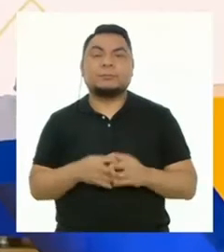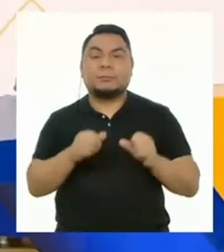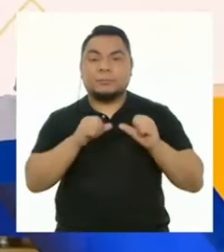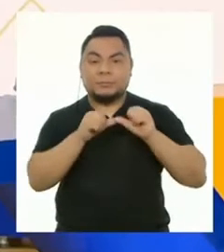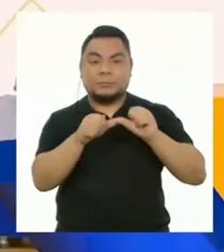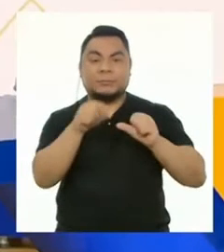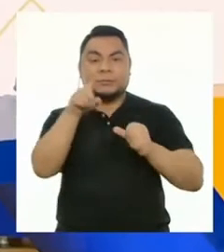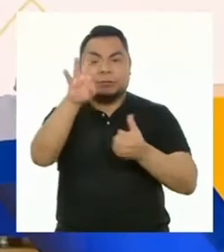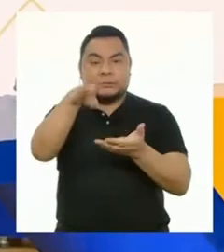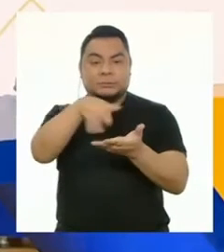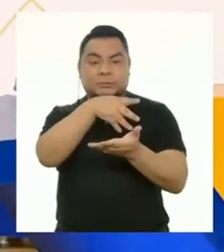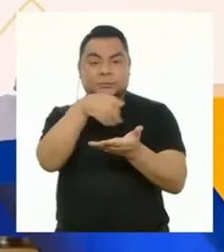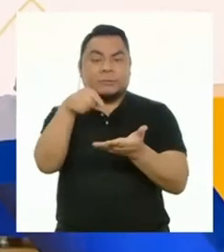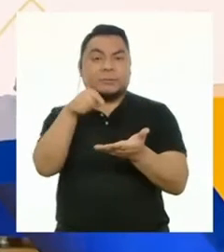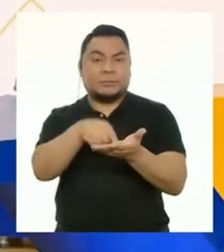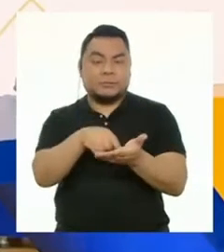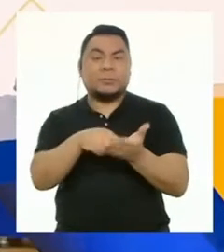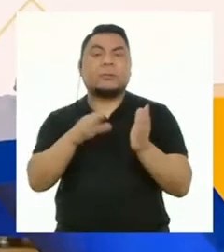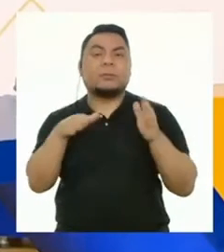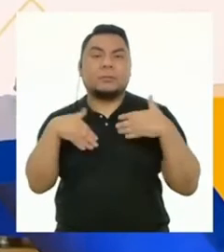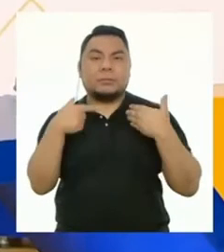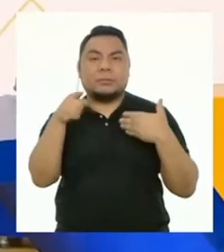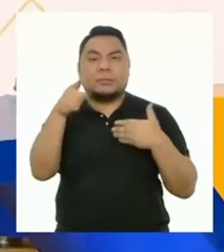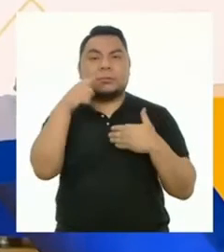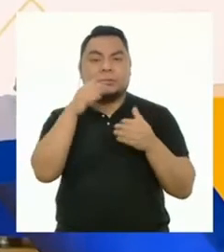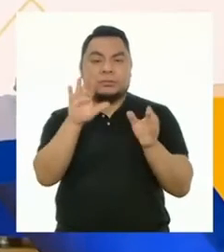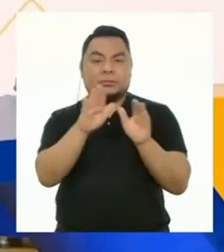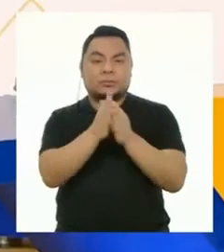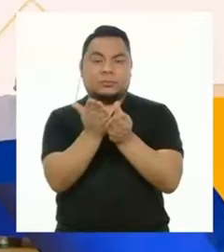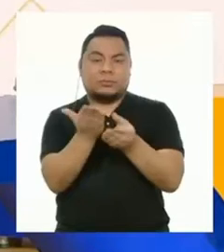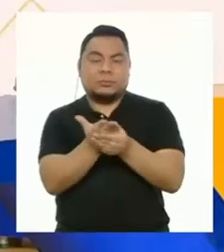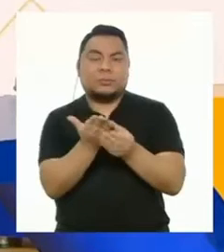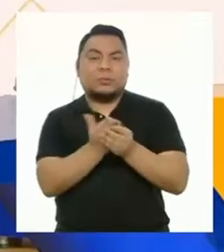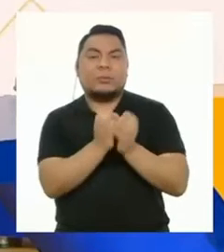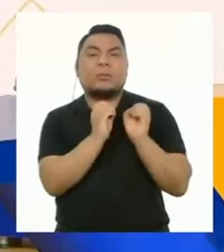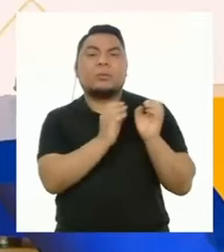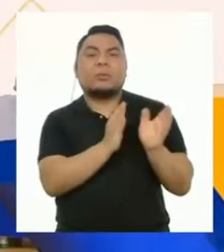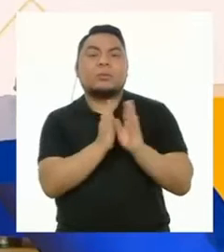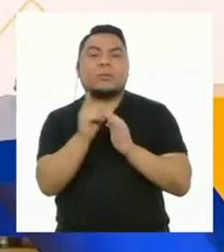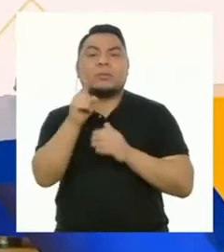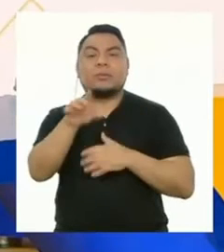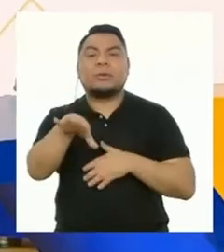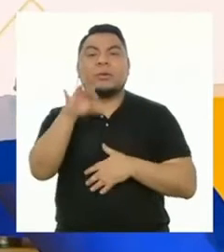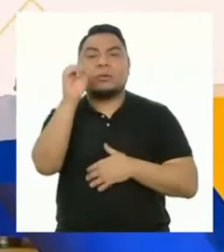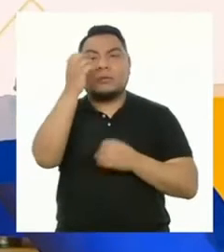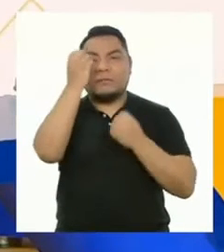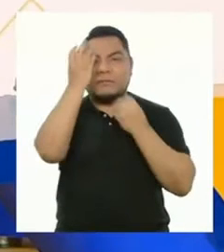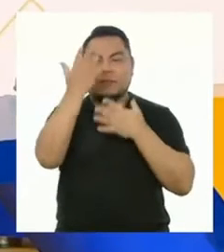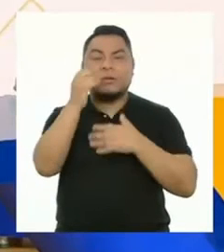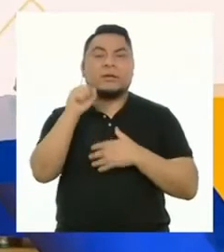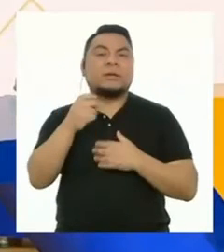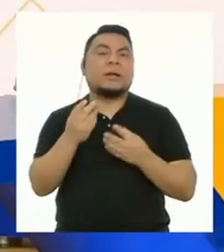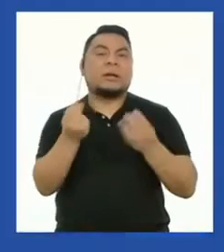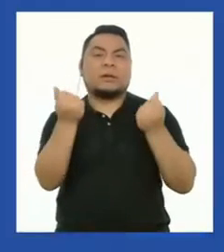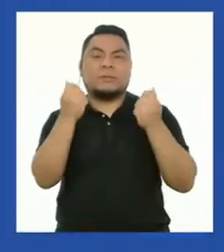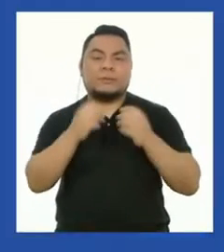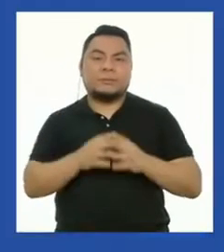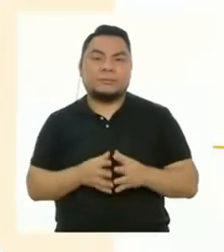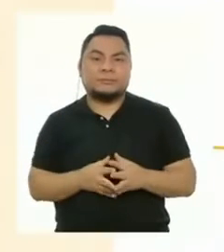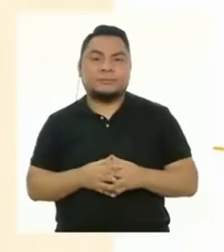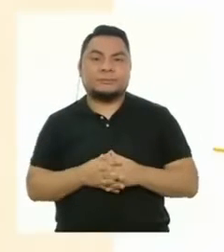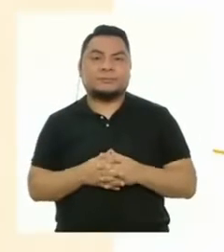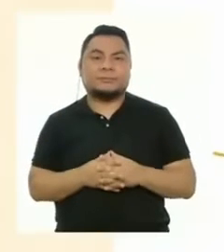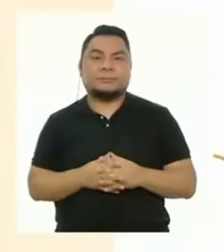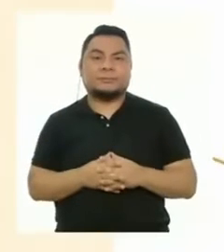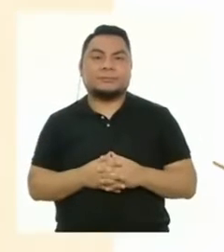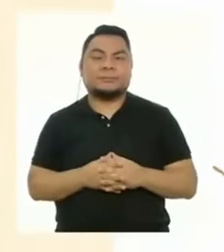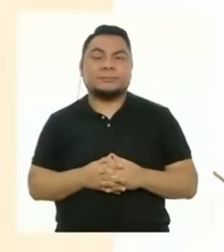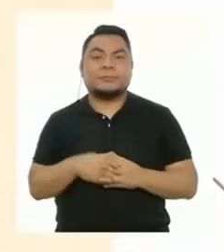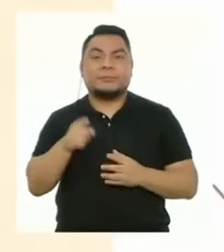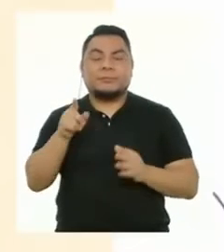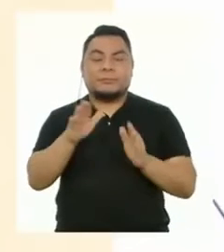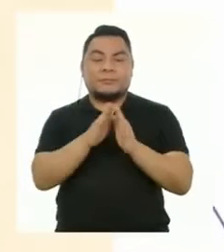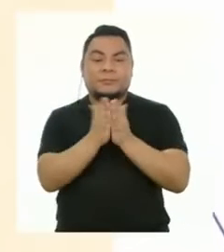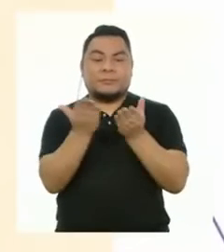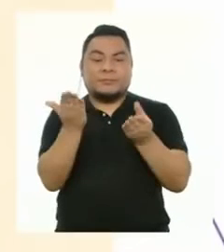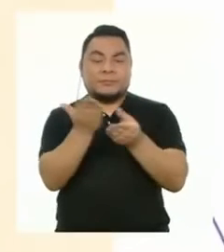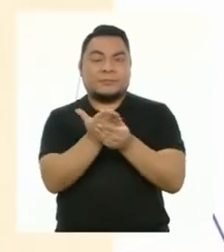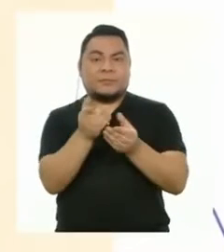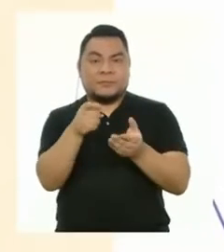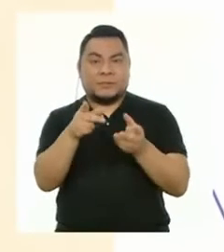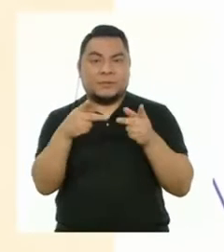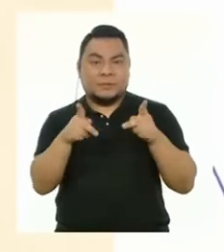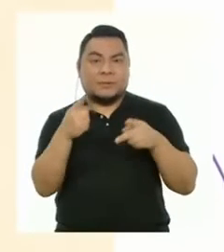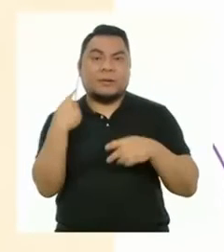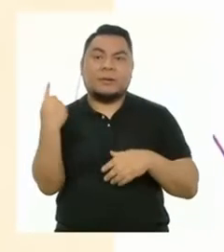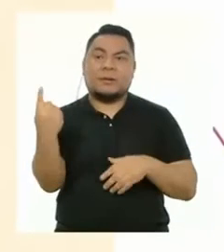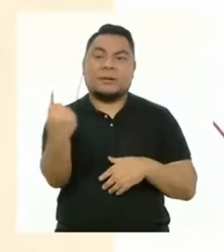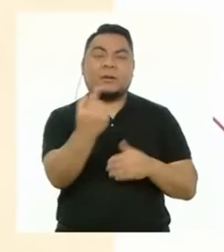Siguiendo esta estructura, podremos tener un portafolio ordenado en el cual encontrar la información rápidamente. El portafolio